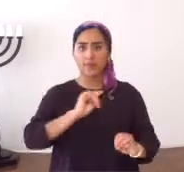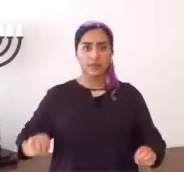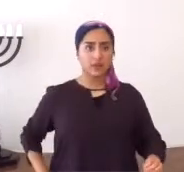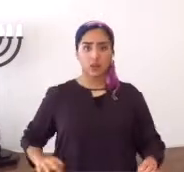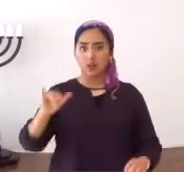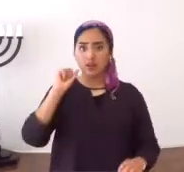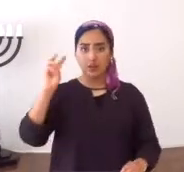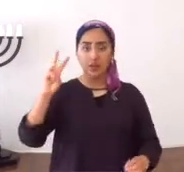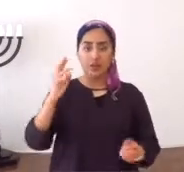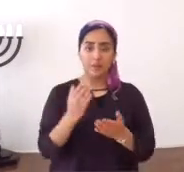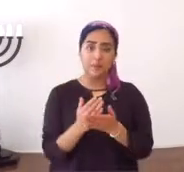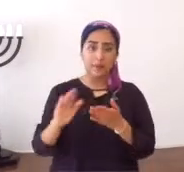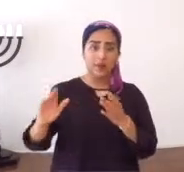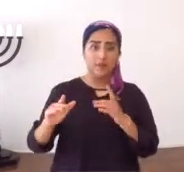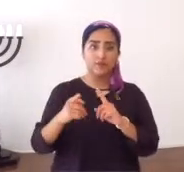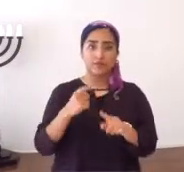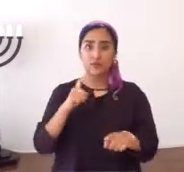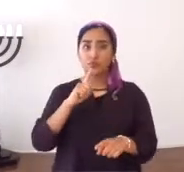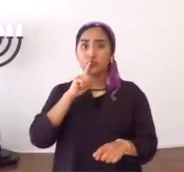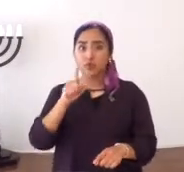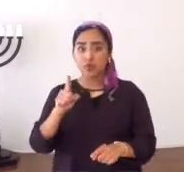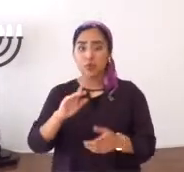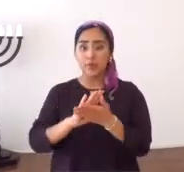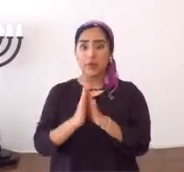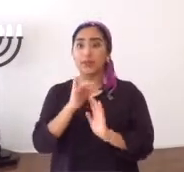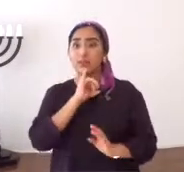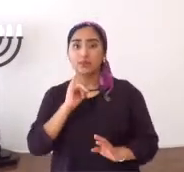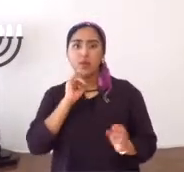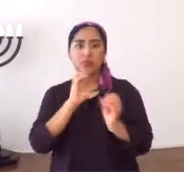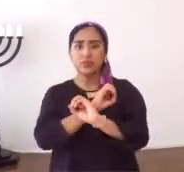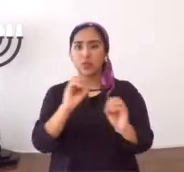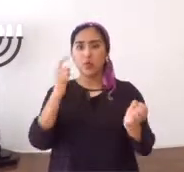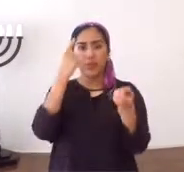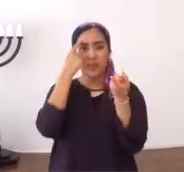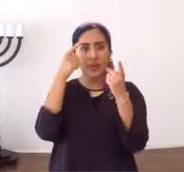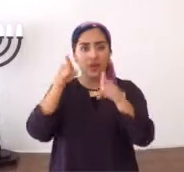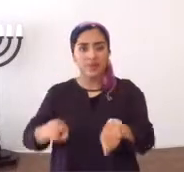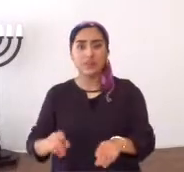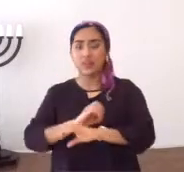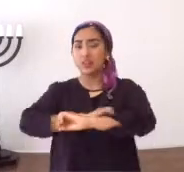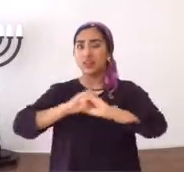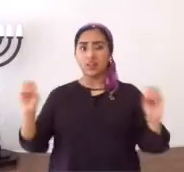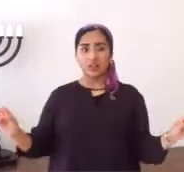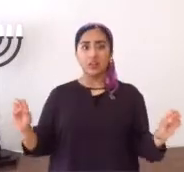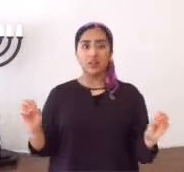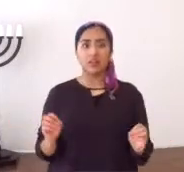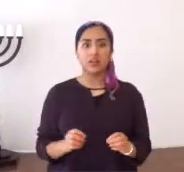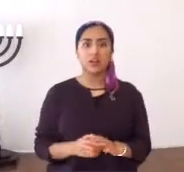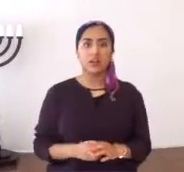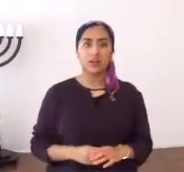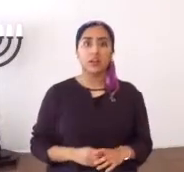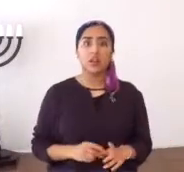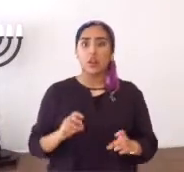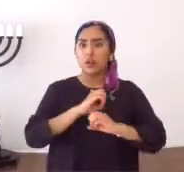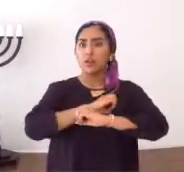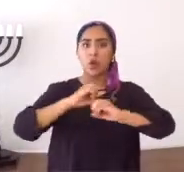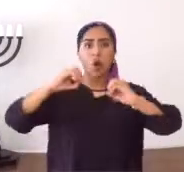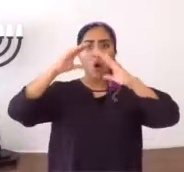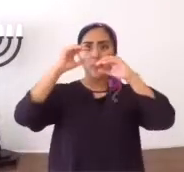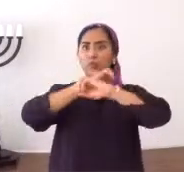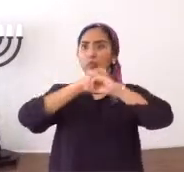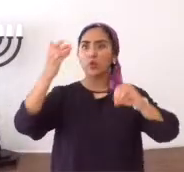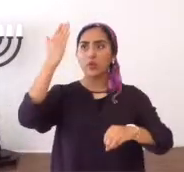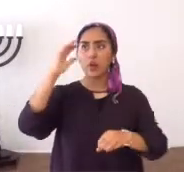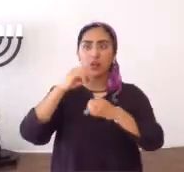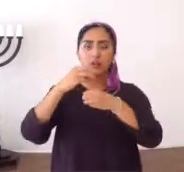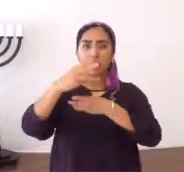aquel tiempo, estaba, Ishimashia, Yahshua, alejados de la ciudadanía, de Israel, y ajenos a los pactos, los pactos, también cuentan, de la